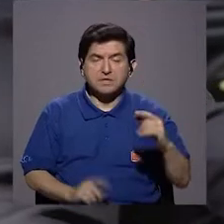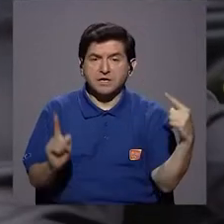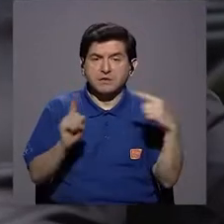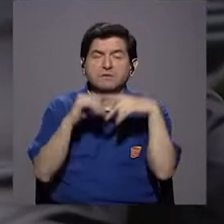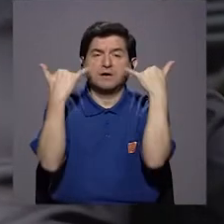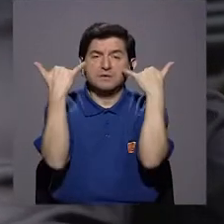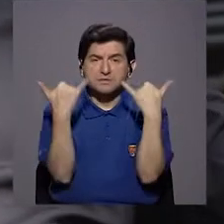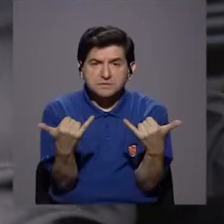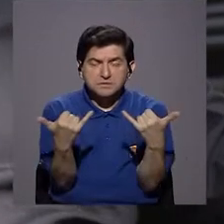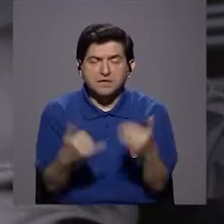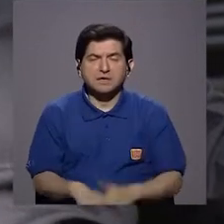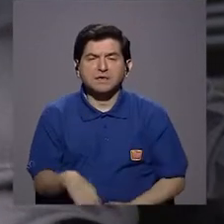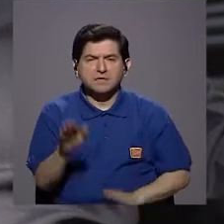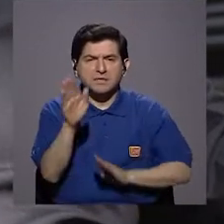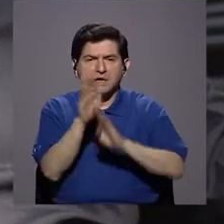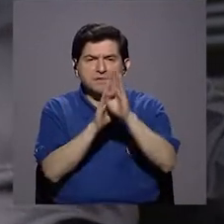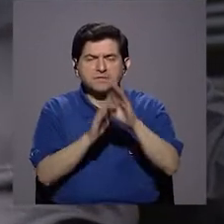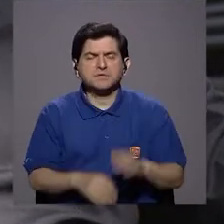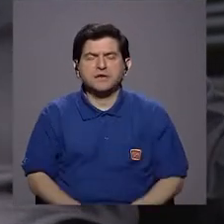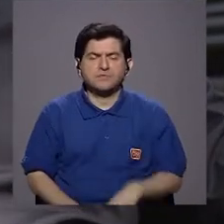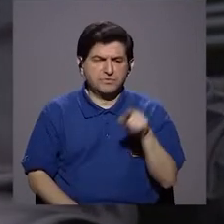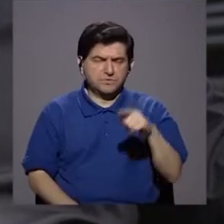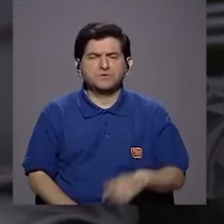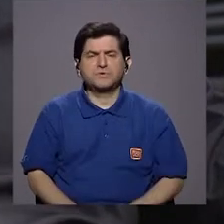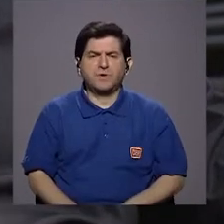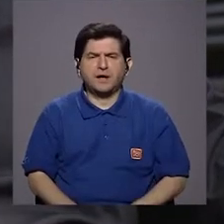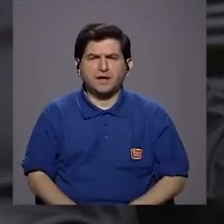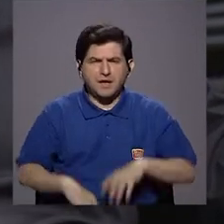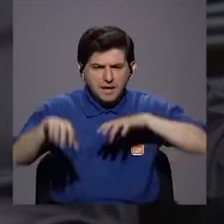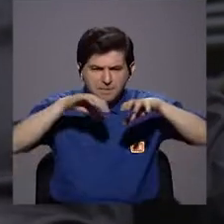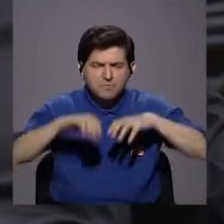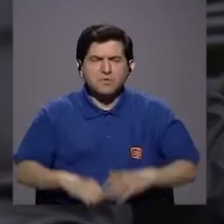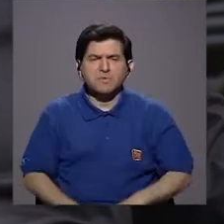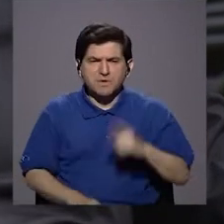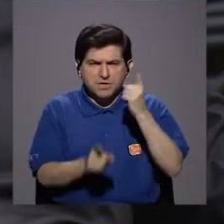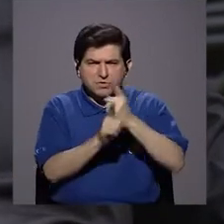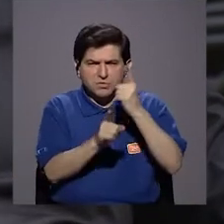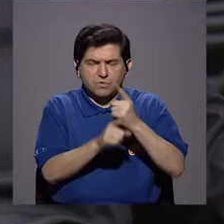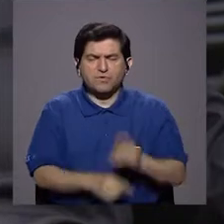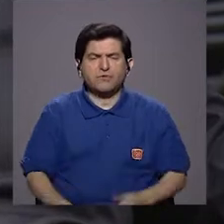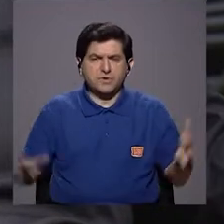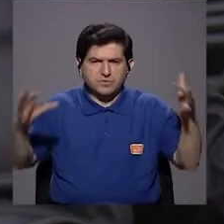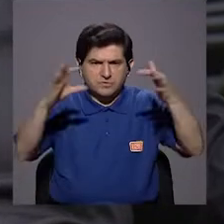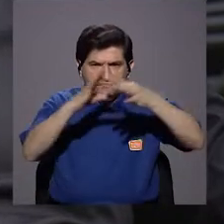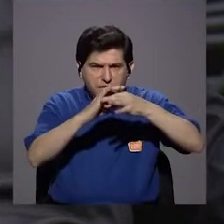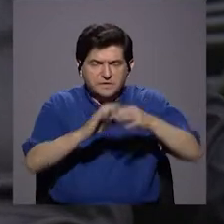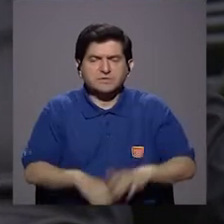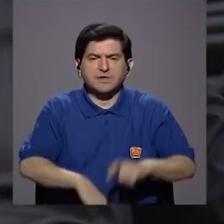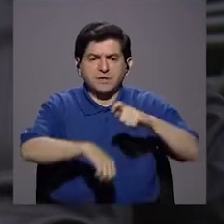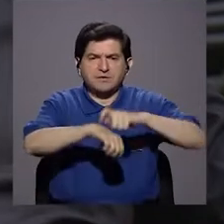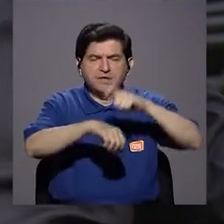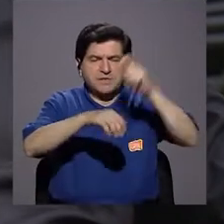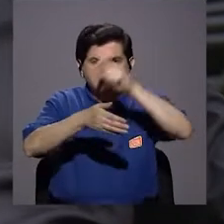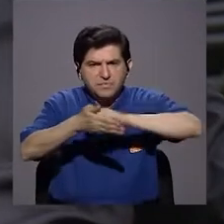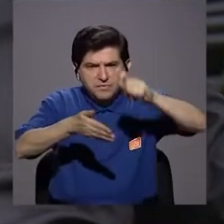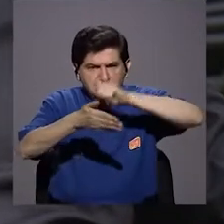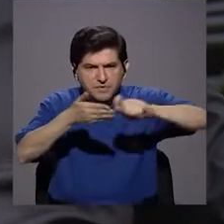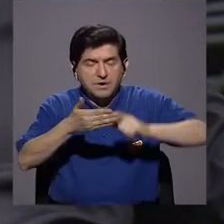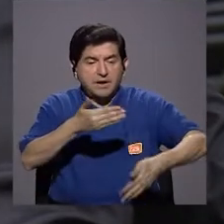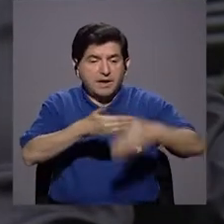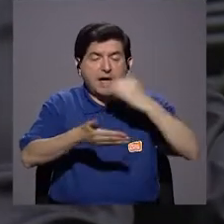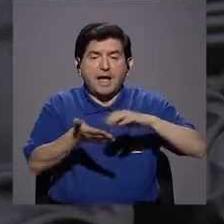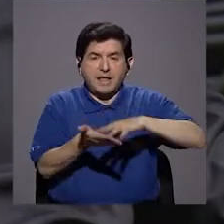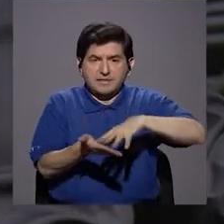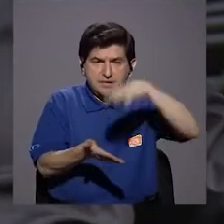hasta que el niño ya haya desarrollado una motora fina adecuada que más o menos se correlaciona en tiempo con el momento en que aprenden a escribir. Antes de